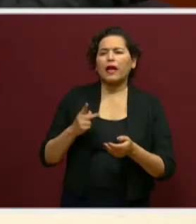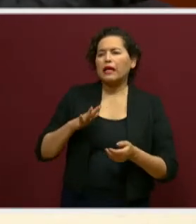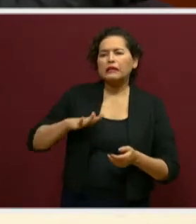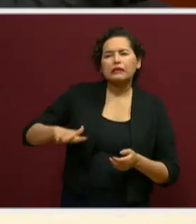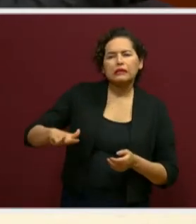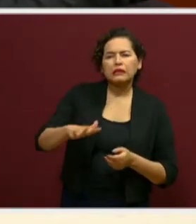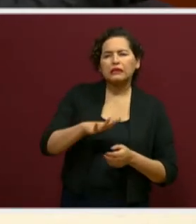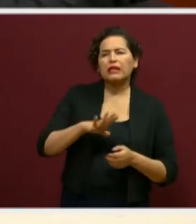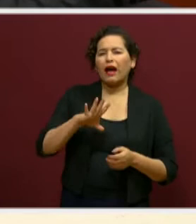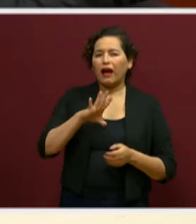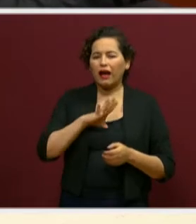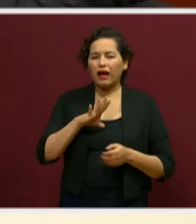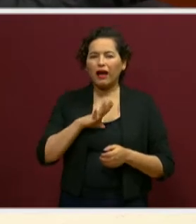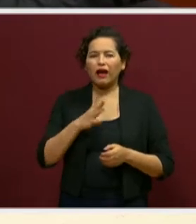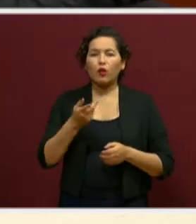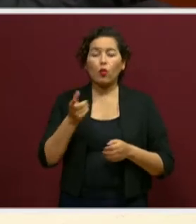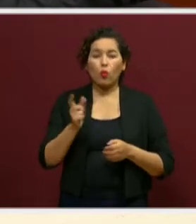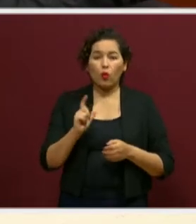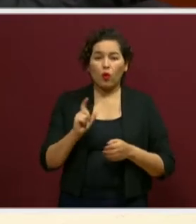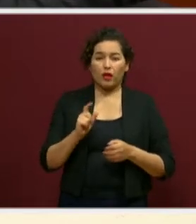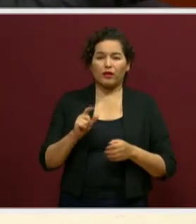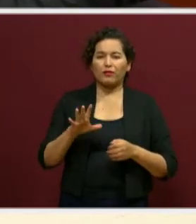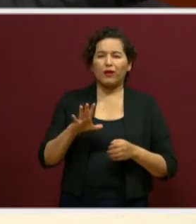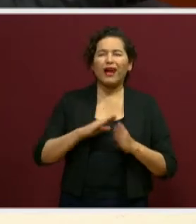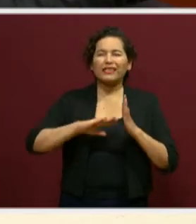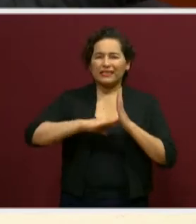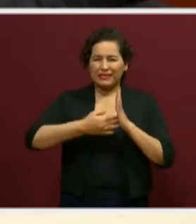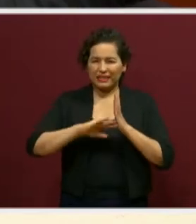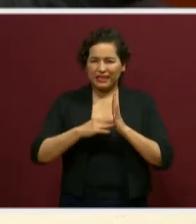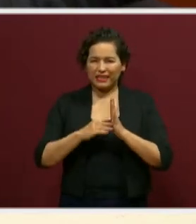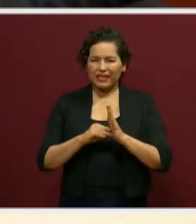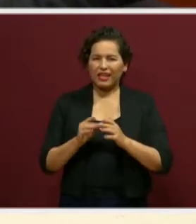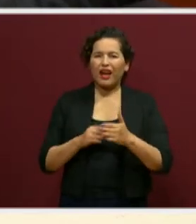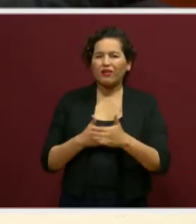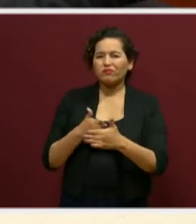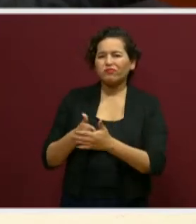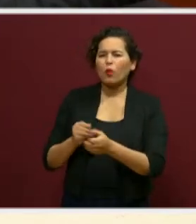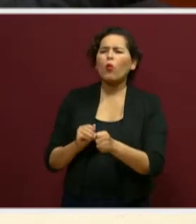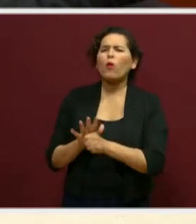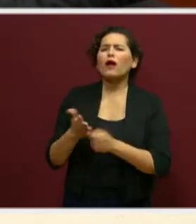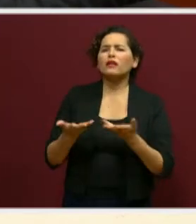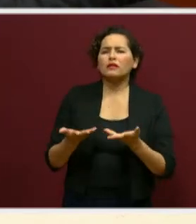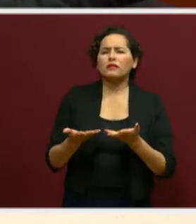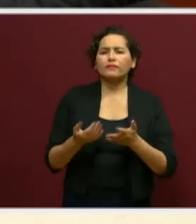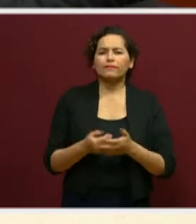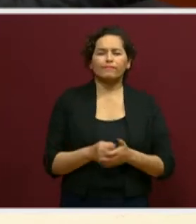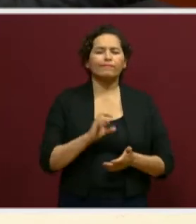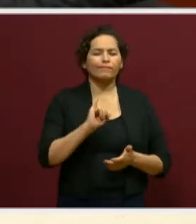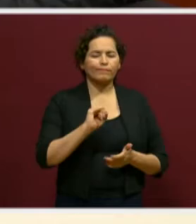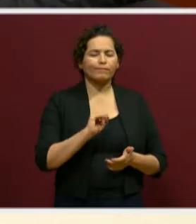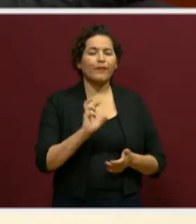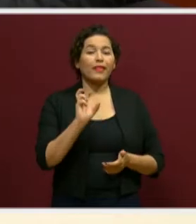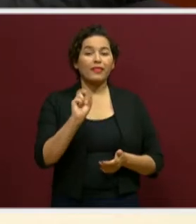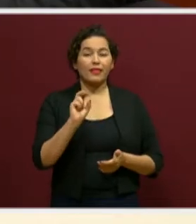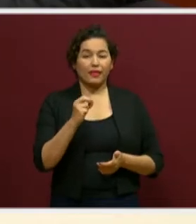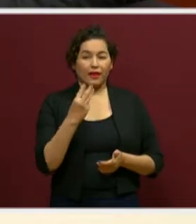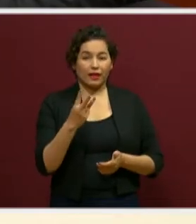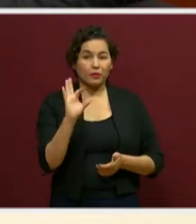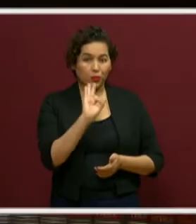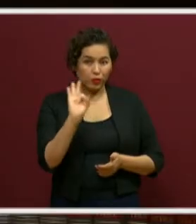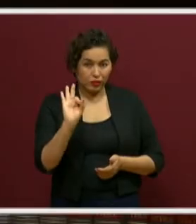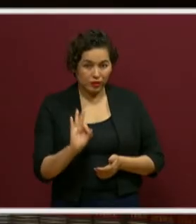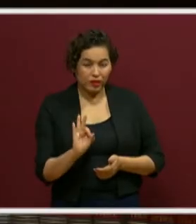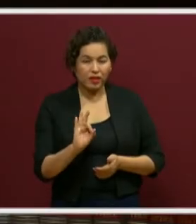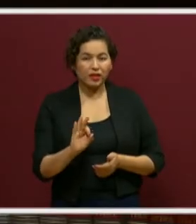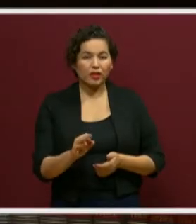al implementar las acciones solidarias de esta estrategia? El 33% contestó que la